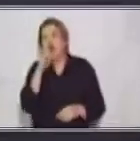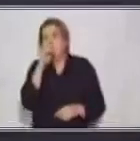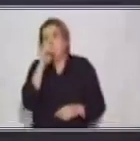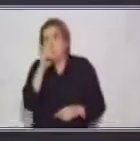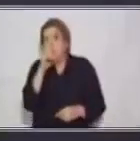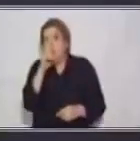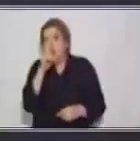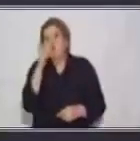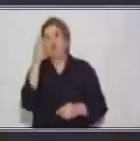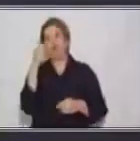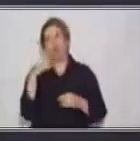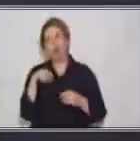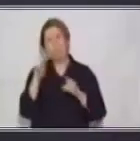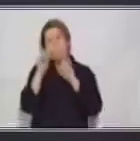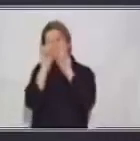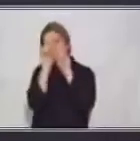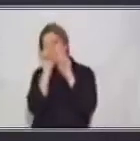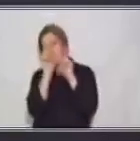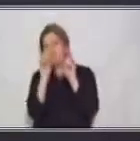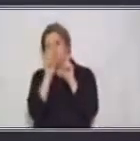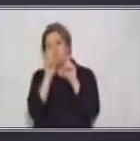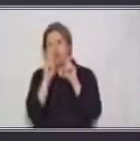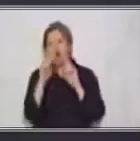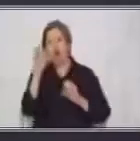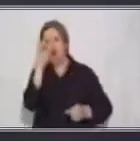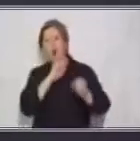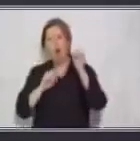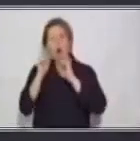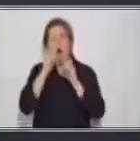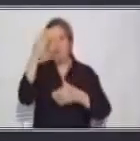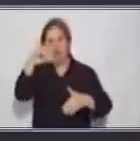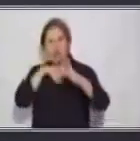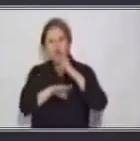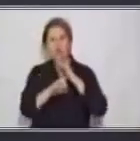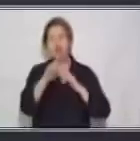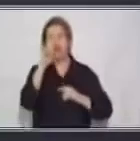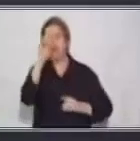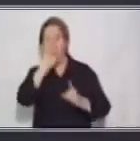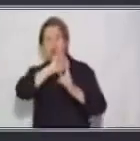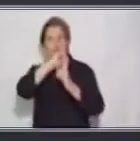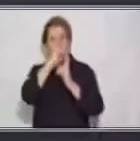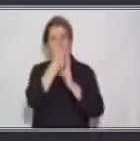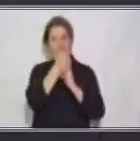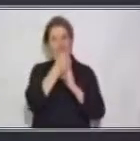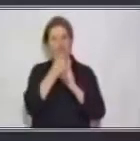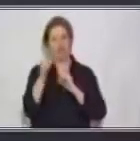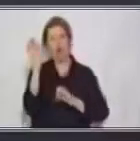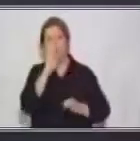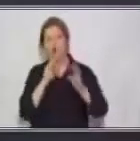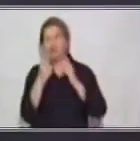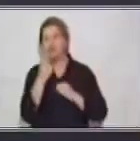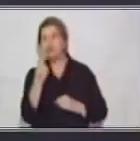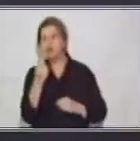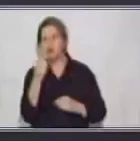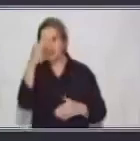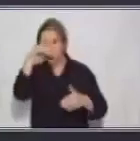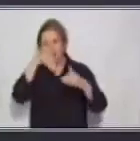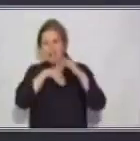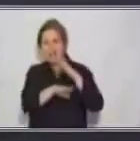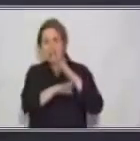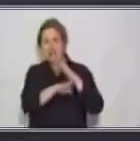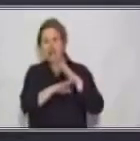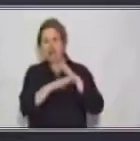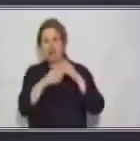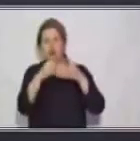contexto o dentro de una situación. O podemos decir, estaba dentro del elevador.